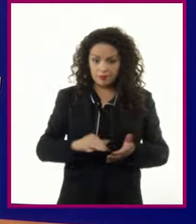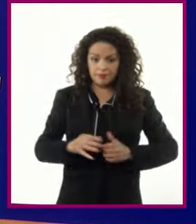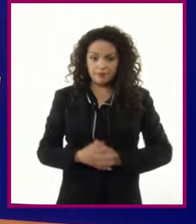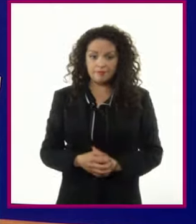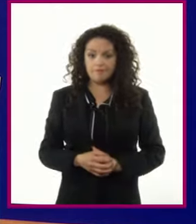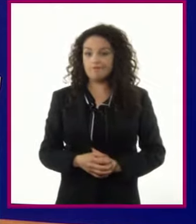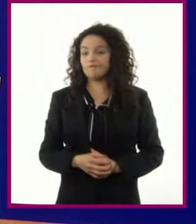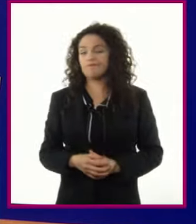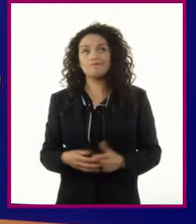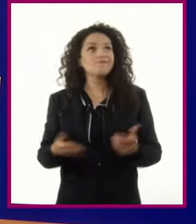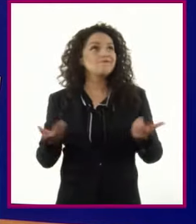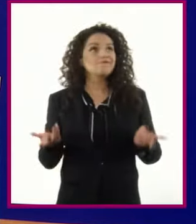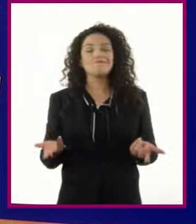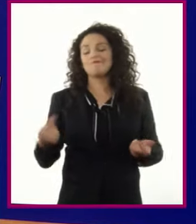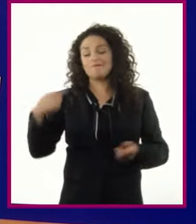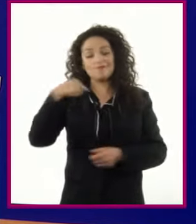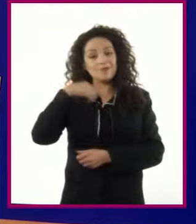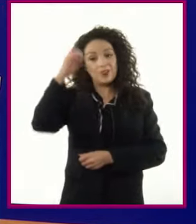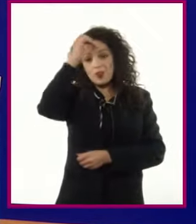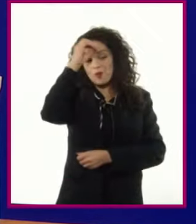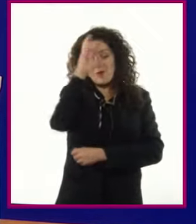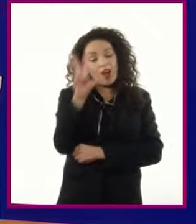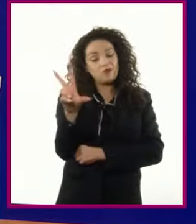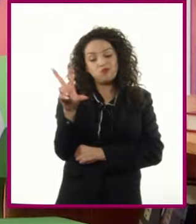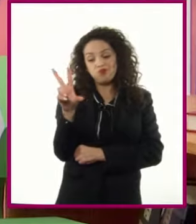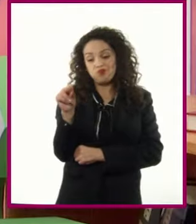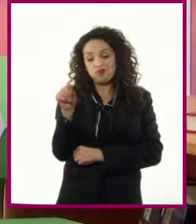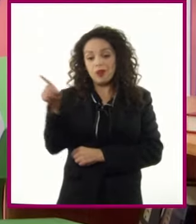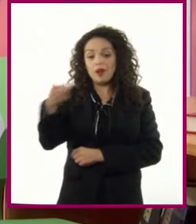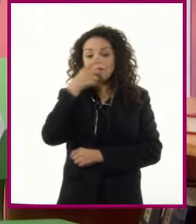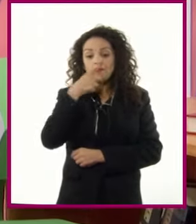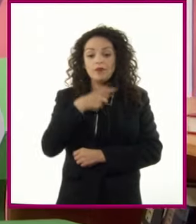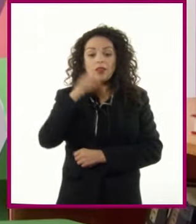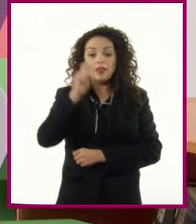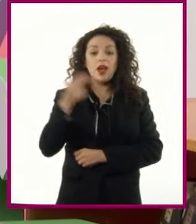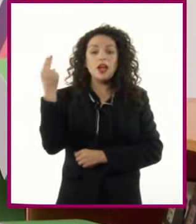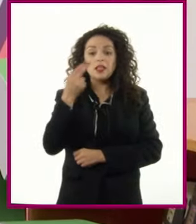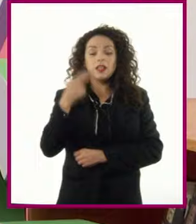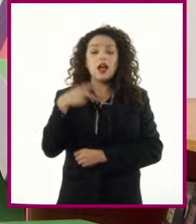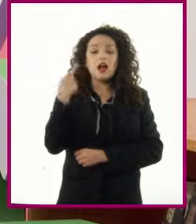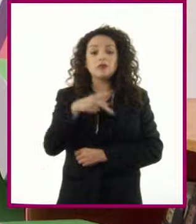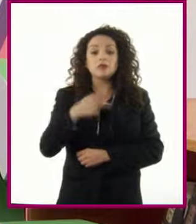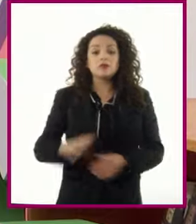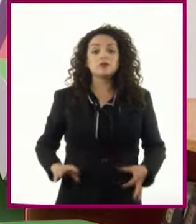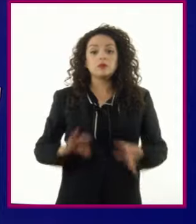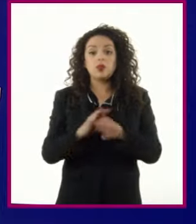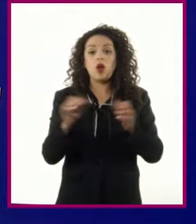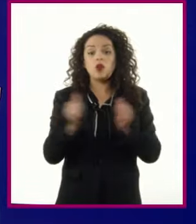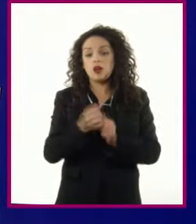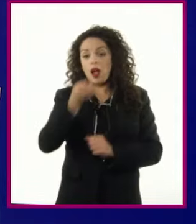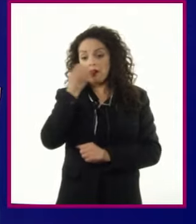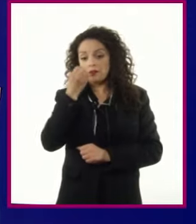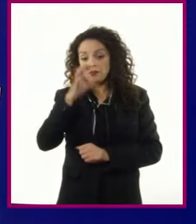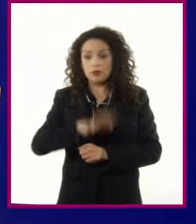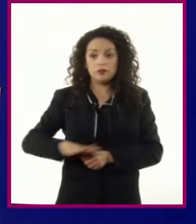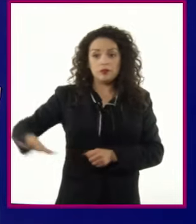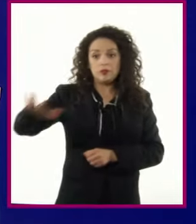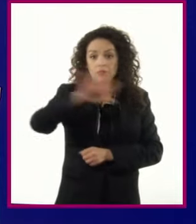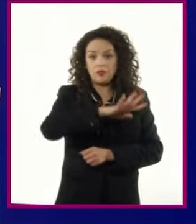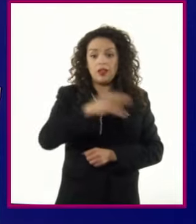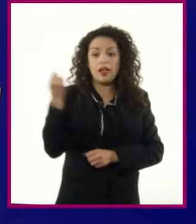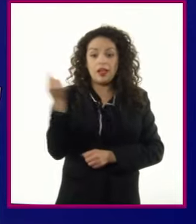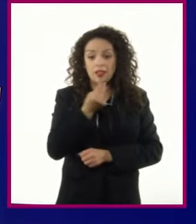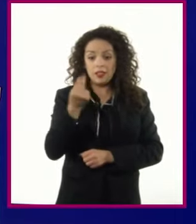Viéndolo así, creo que no Ella me dijo que se trata de exponer textos propios en un evento escolar Y por lo tanto mostrar